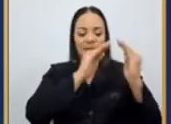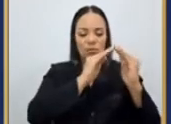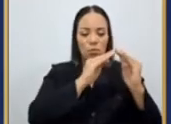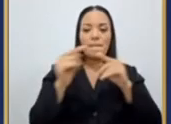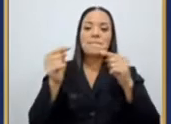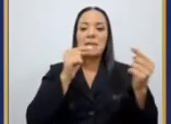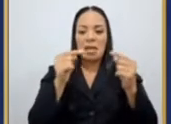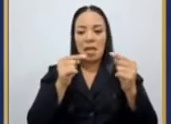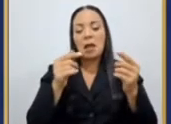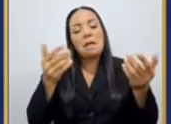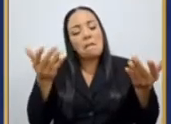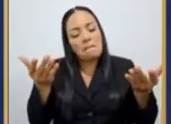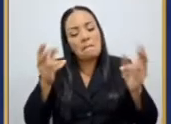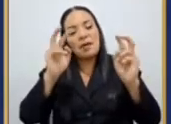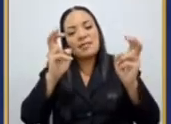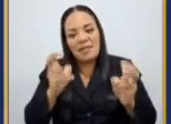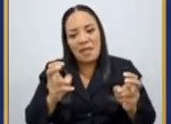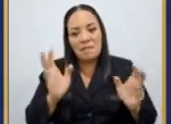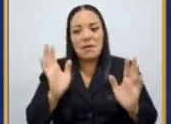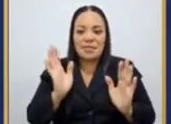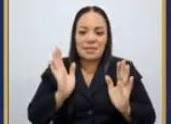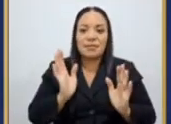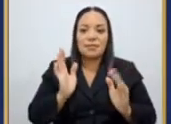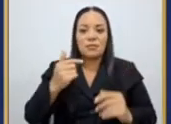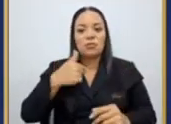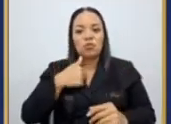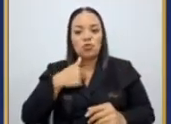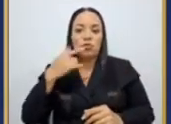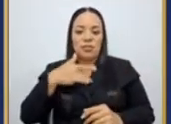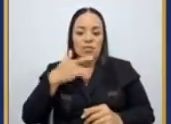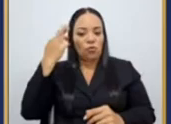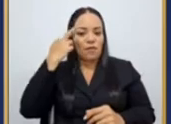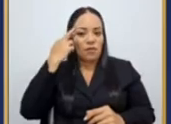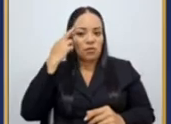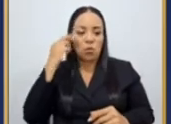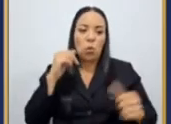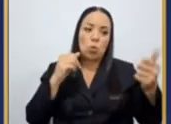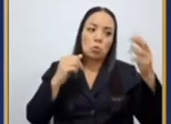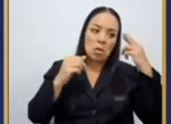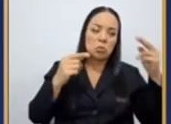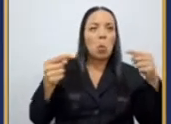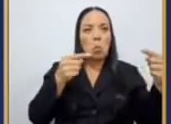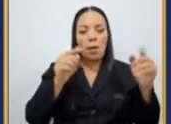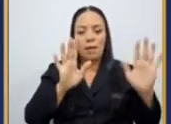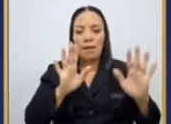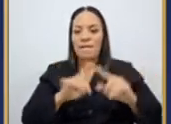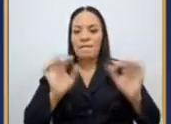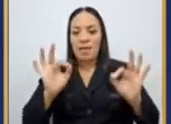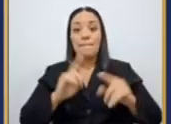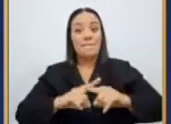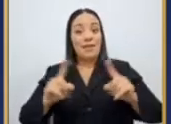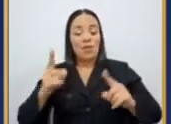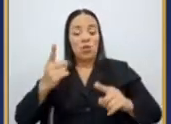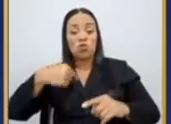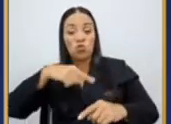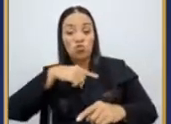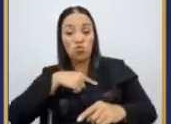temas en los que yo creo llevar razón, de ahí a decir que nosotros actuamos